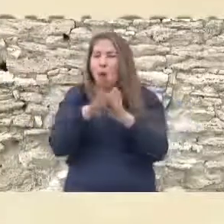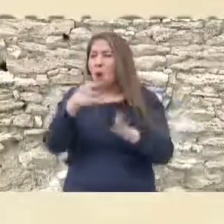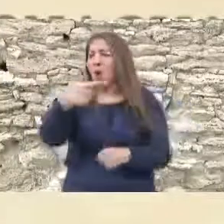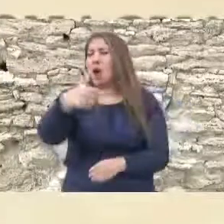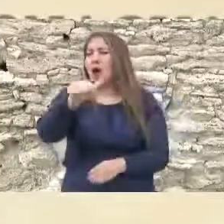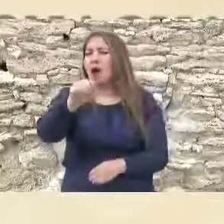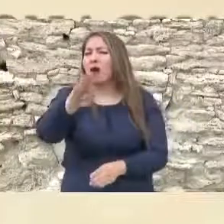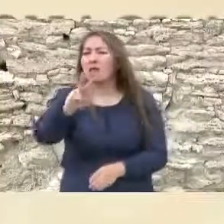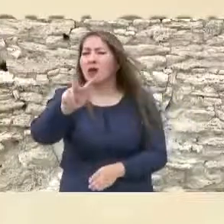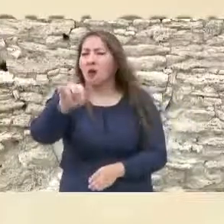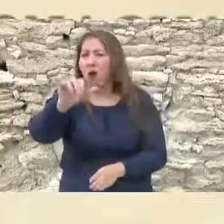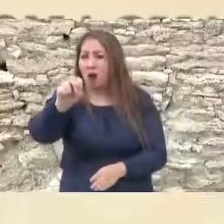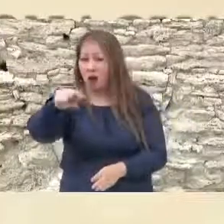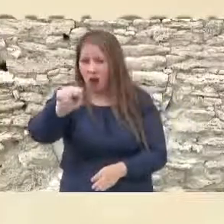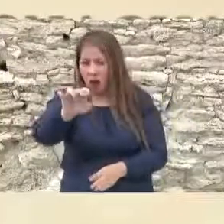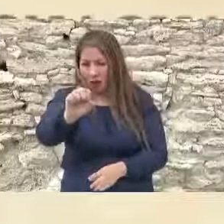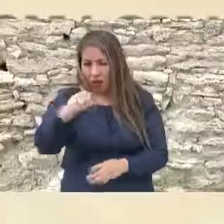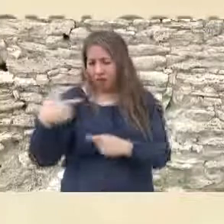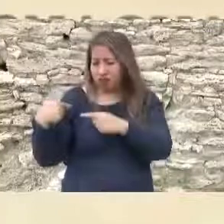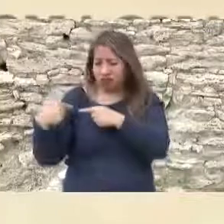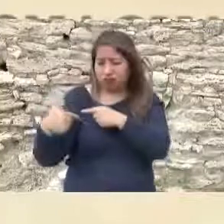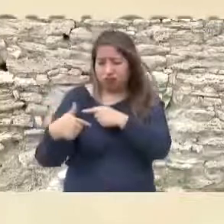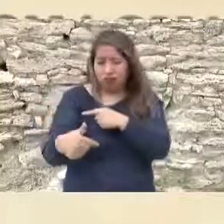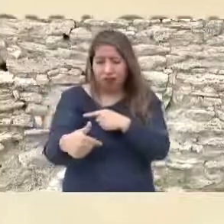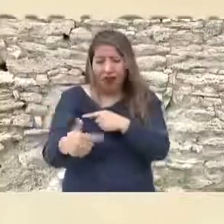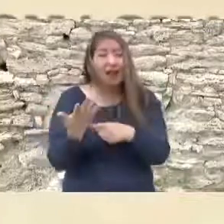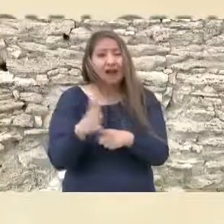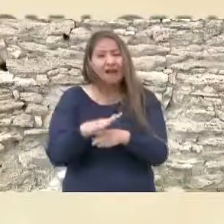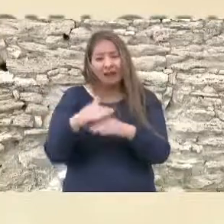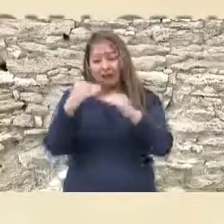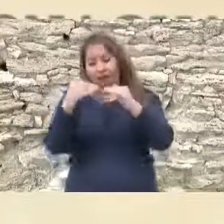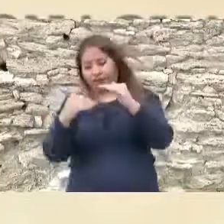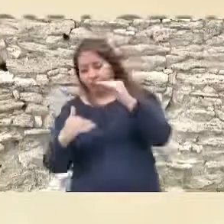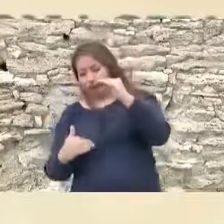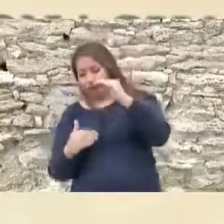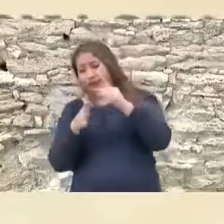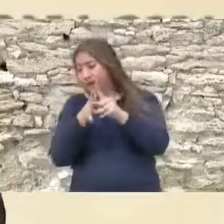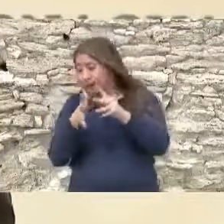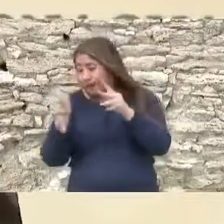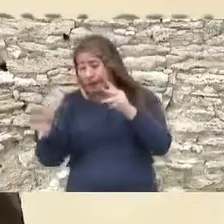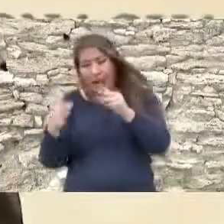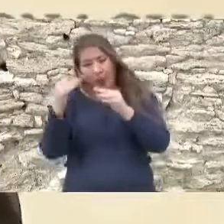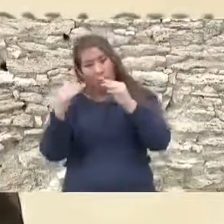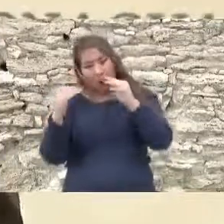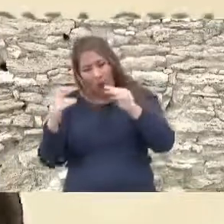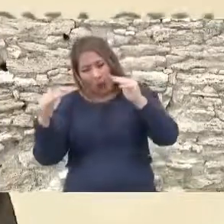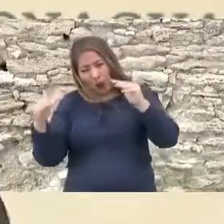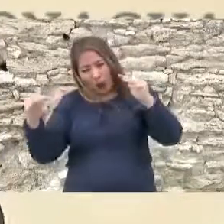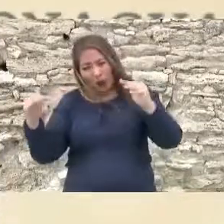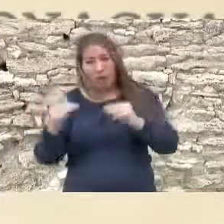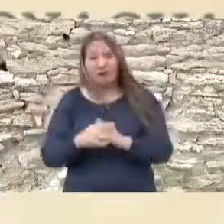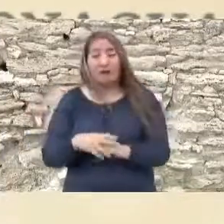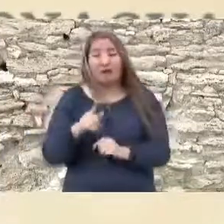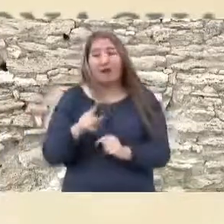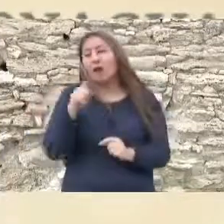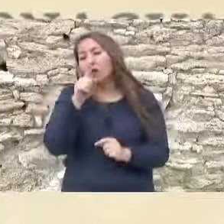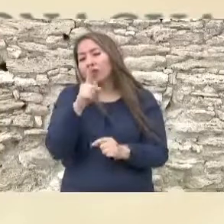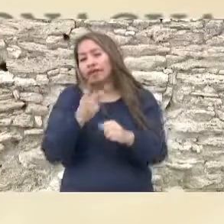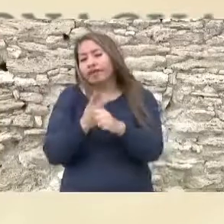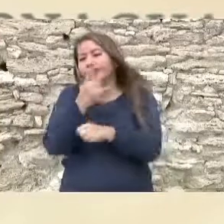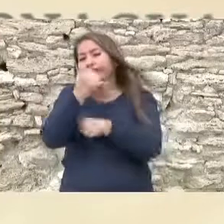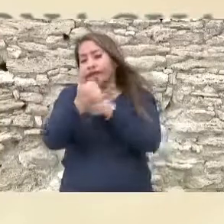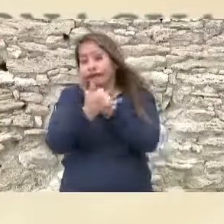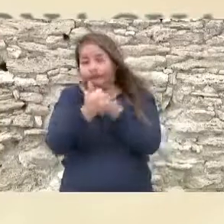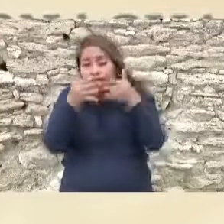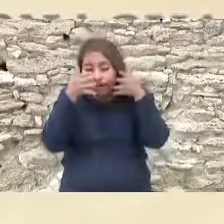Durante estos años, se han creado áreas de inundación a lo largo del mismo. A raíz de un proyecto